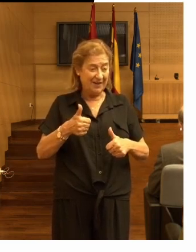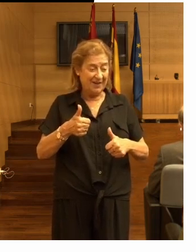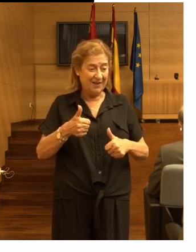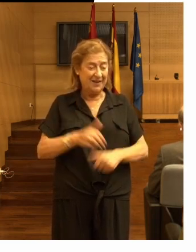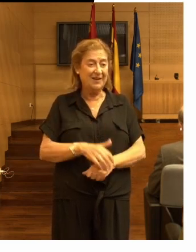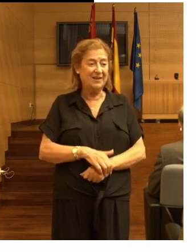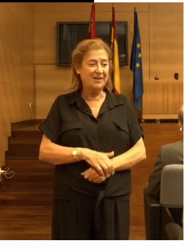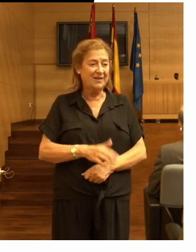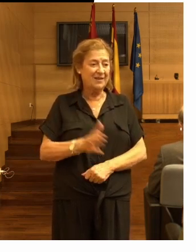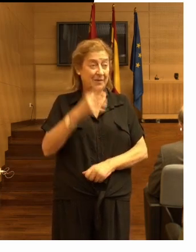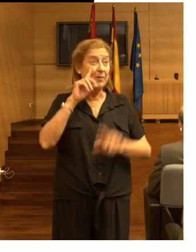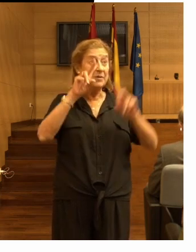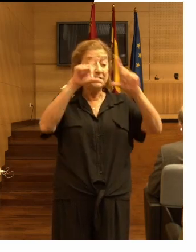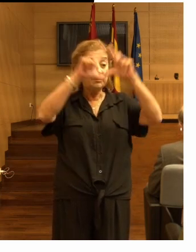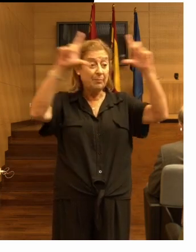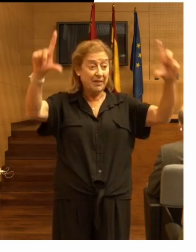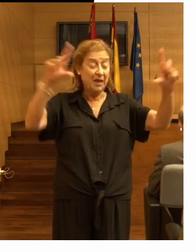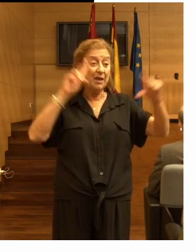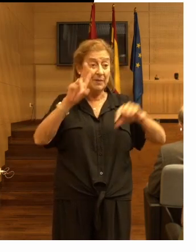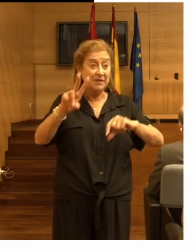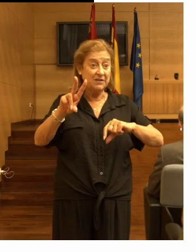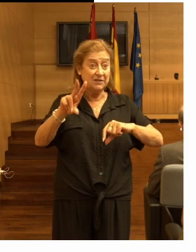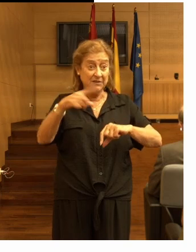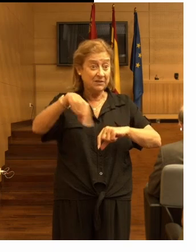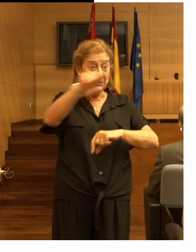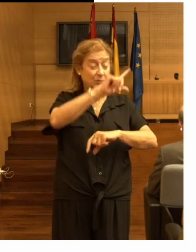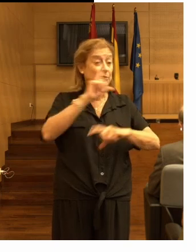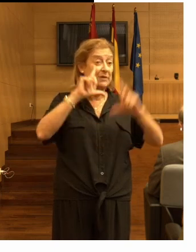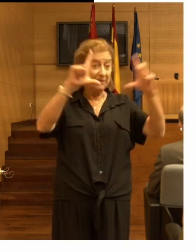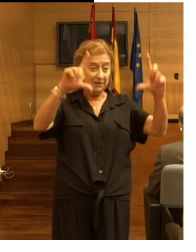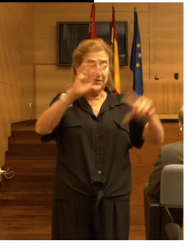¿Ven la pantalla? ¿Ven la diapositiva? Sí